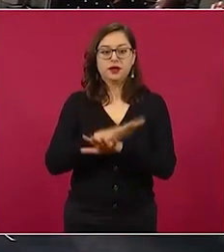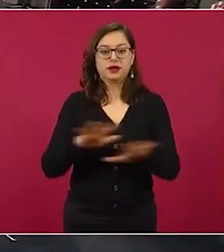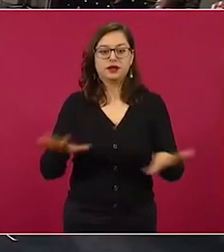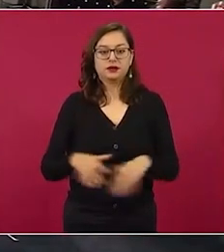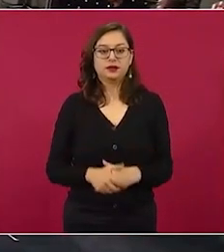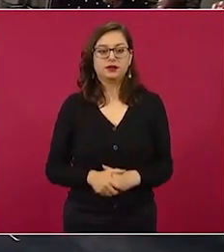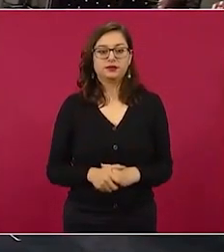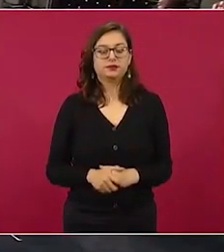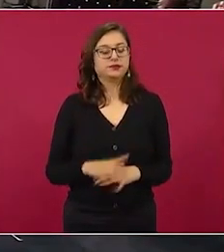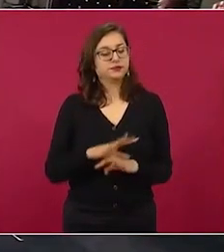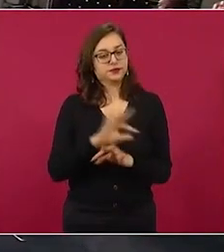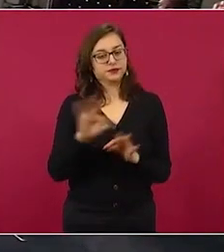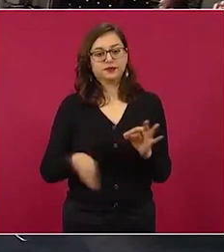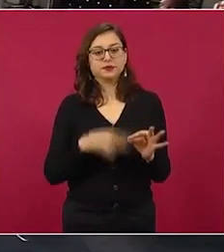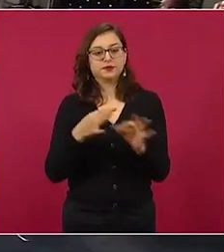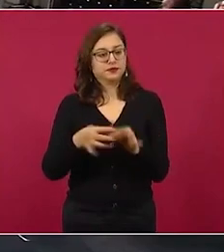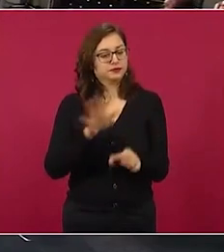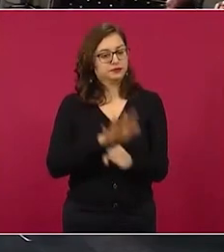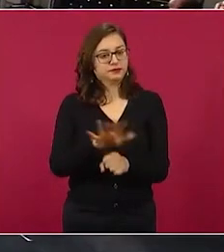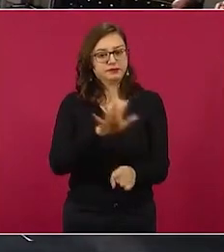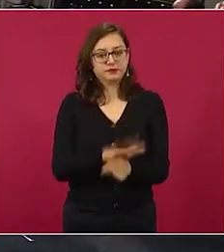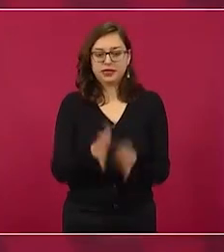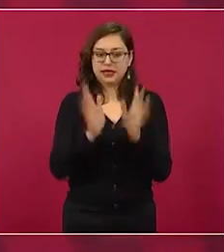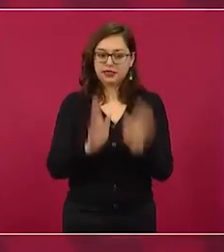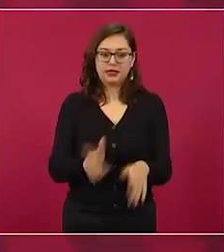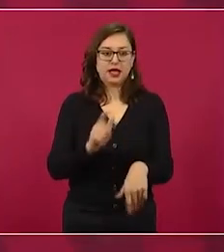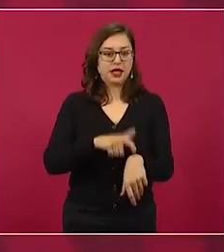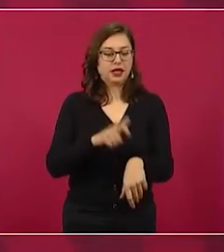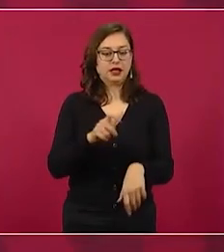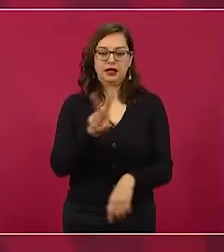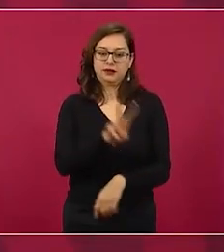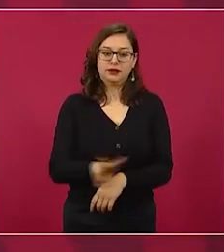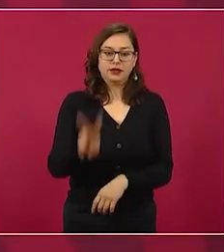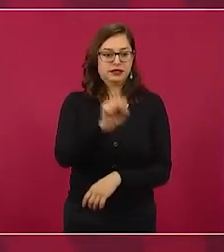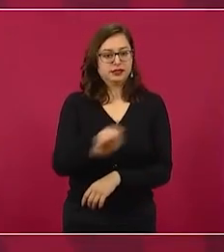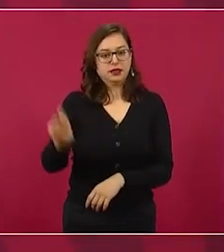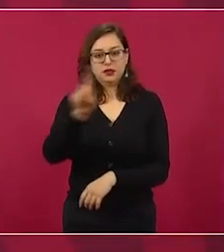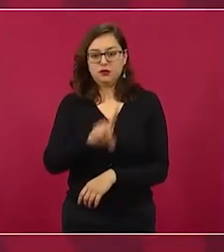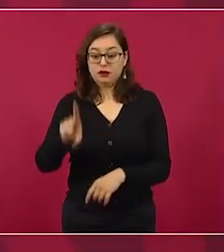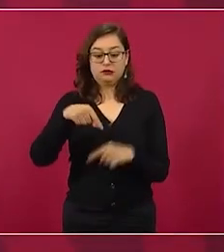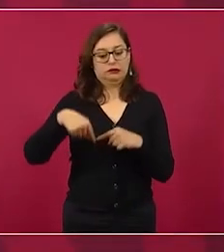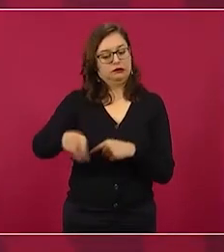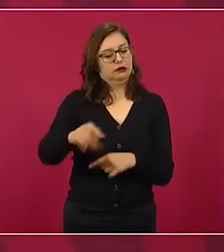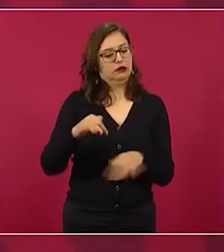Ya, es ya fin de semana y vamos a trabajar bastante.